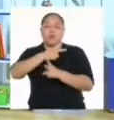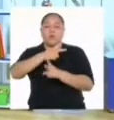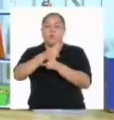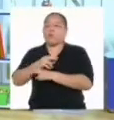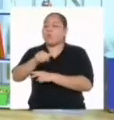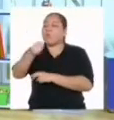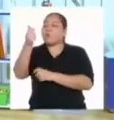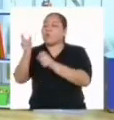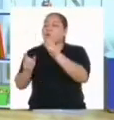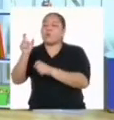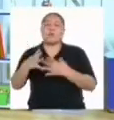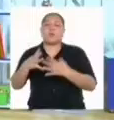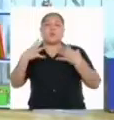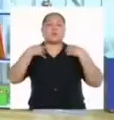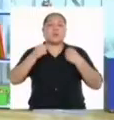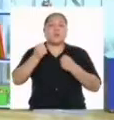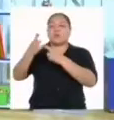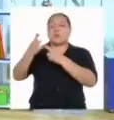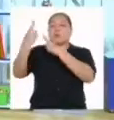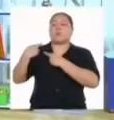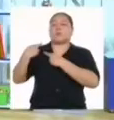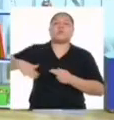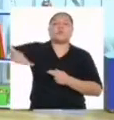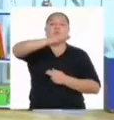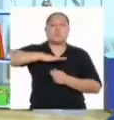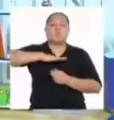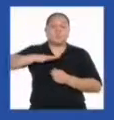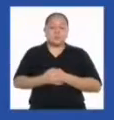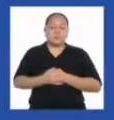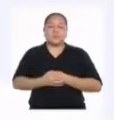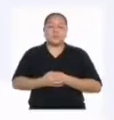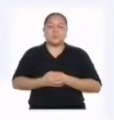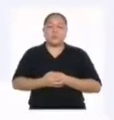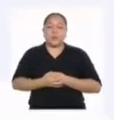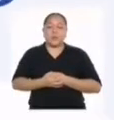cuidamos a los demás La salud depende de todos